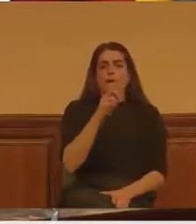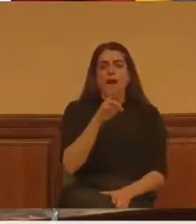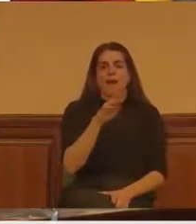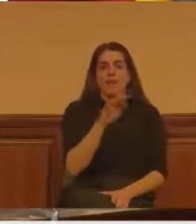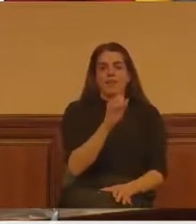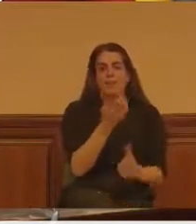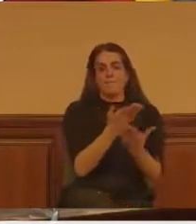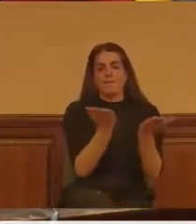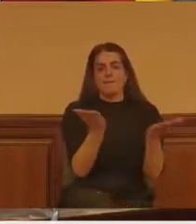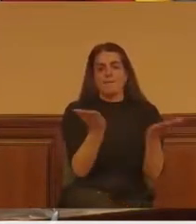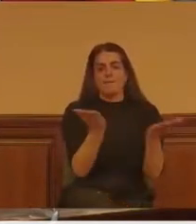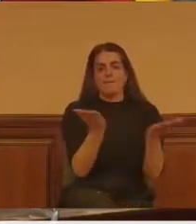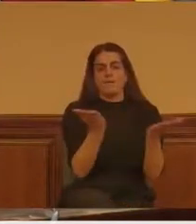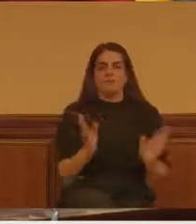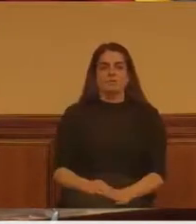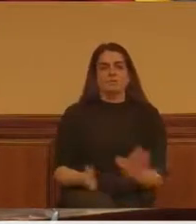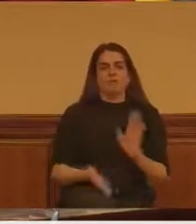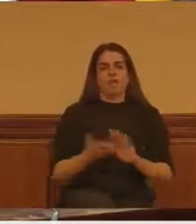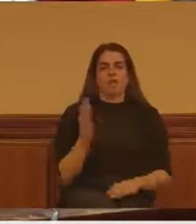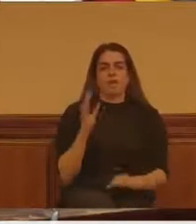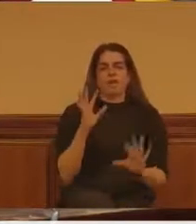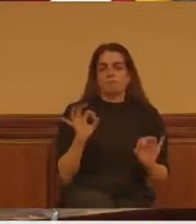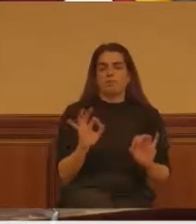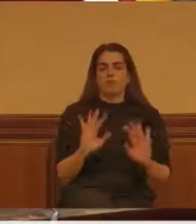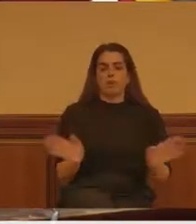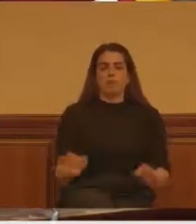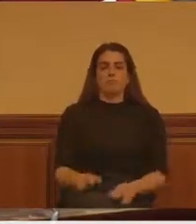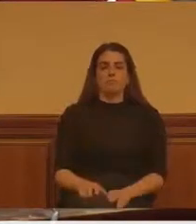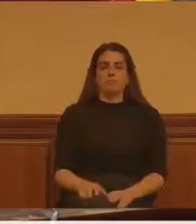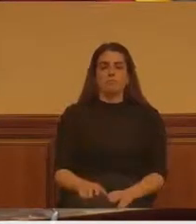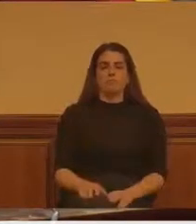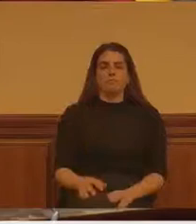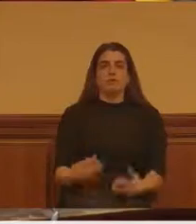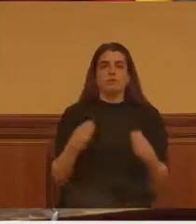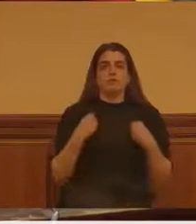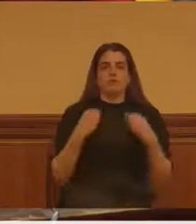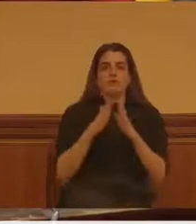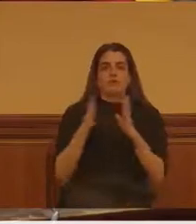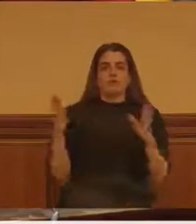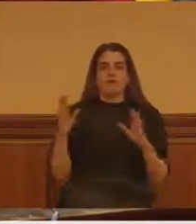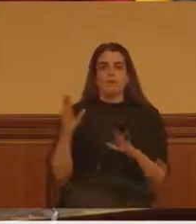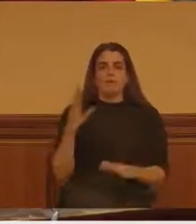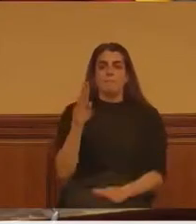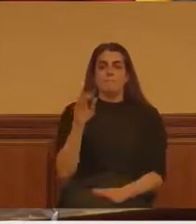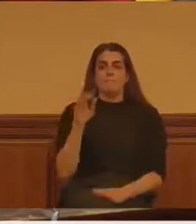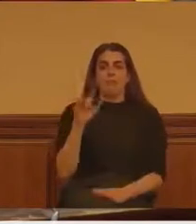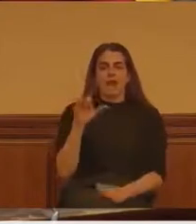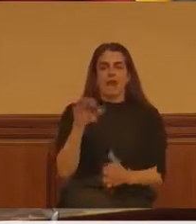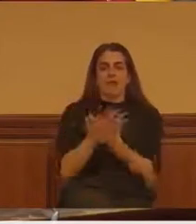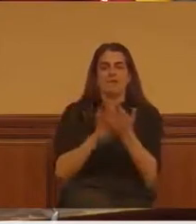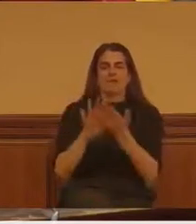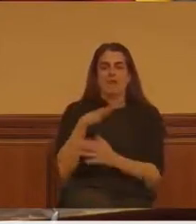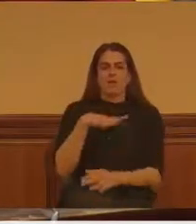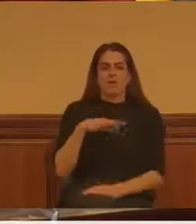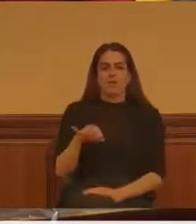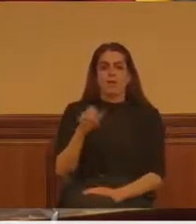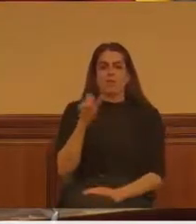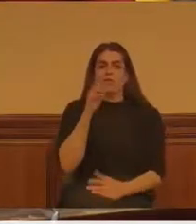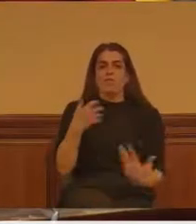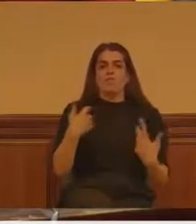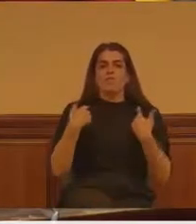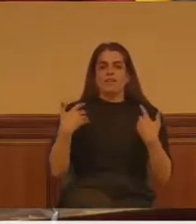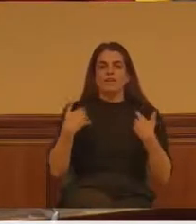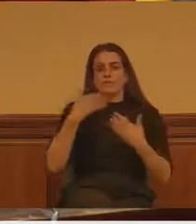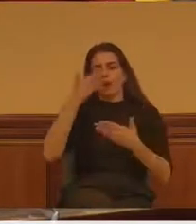Ale, es lo que hay. Podríamos hablar de lo que vivió durante años Pilar Manjón, madre de una víctima del terrorismo del